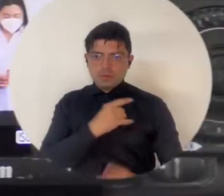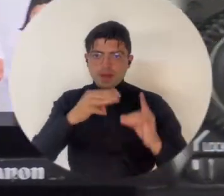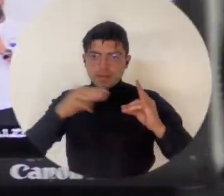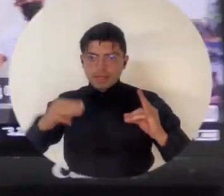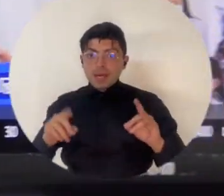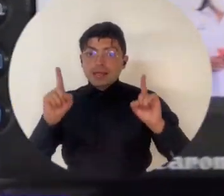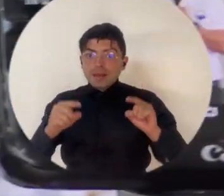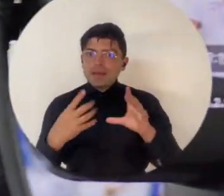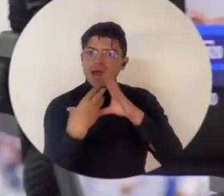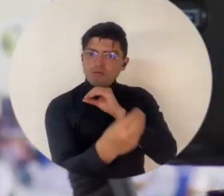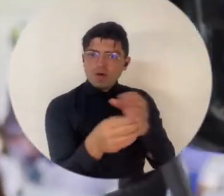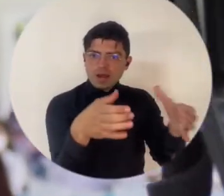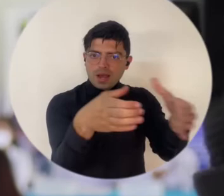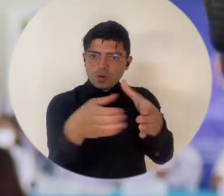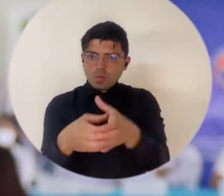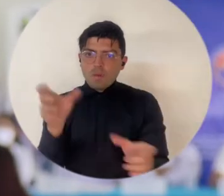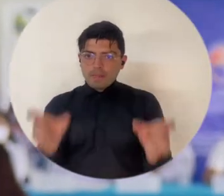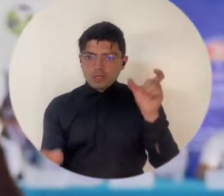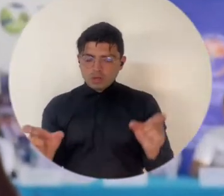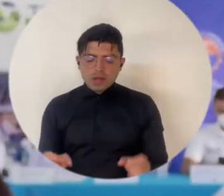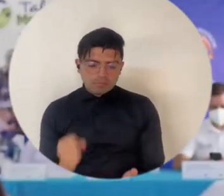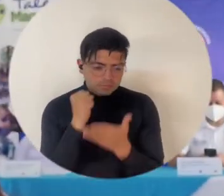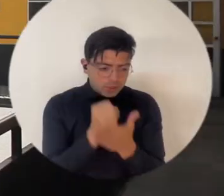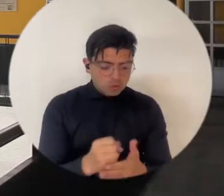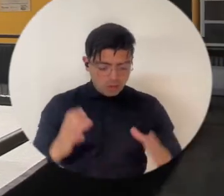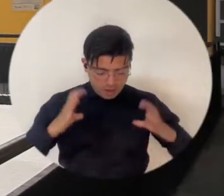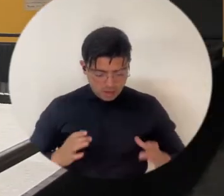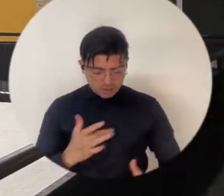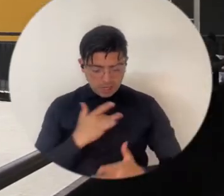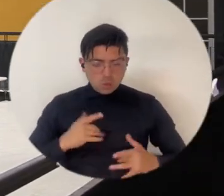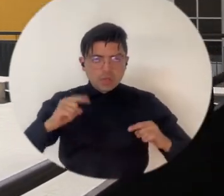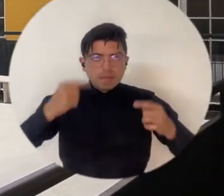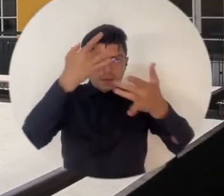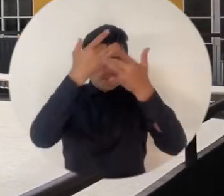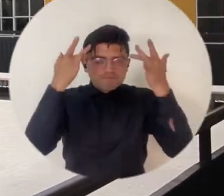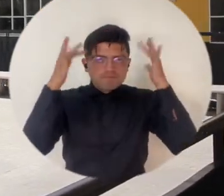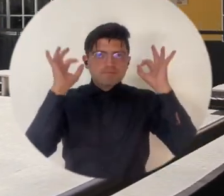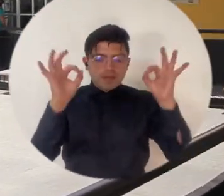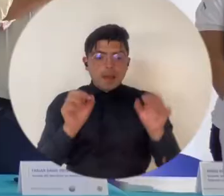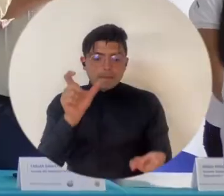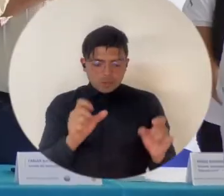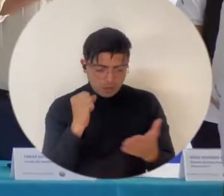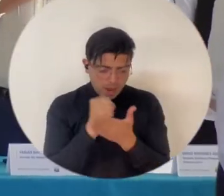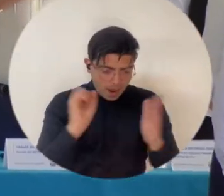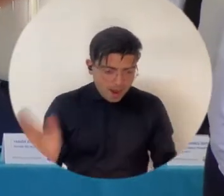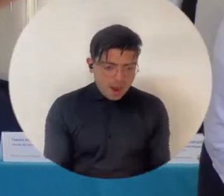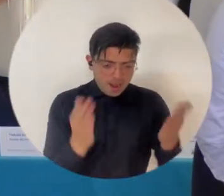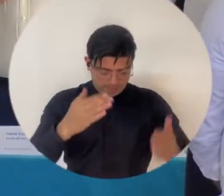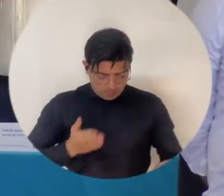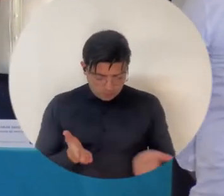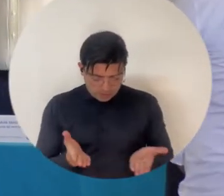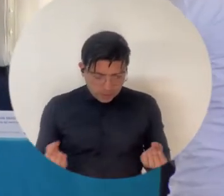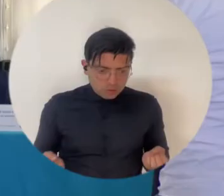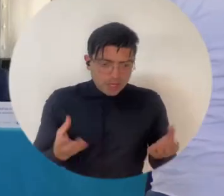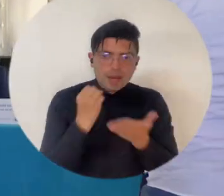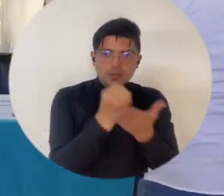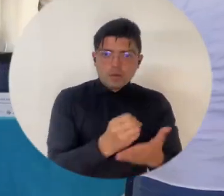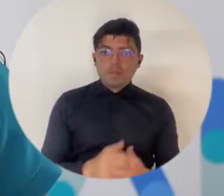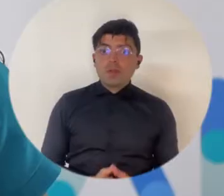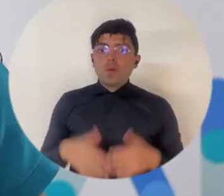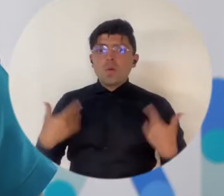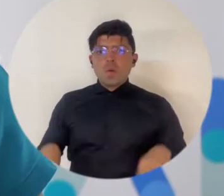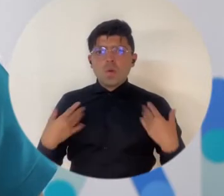la población externa que propenden por la salud física y mental de las personas que son beneficiarias de nuestro servicio. Es un